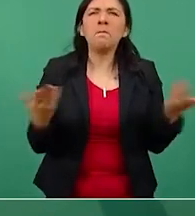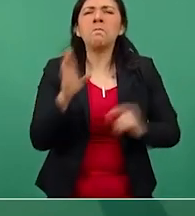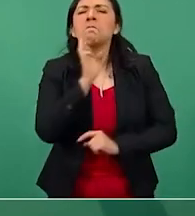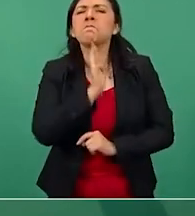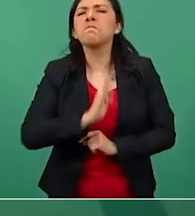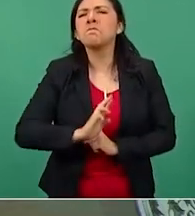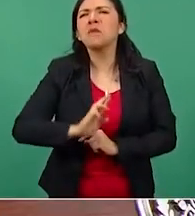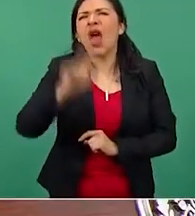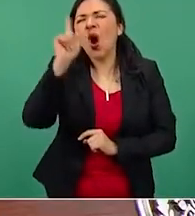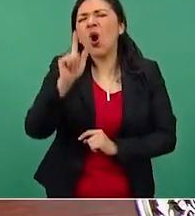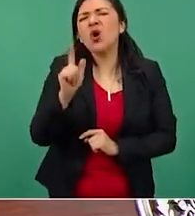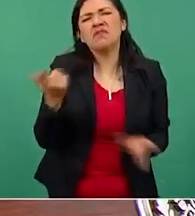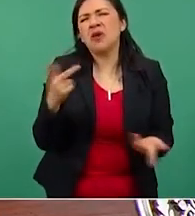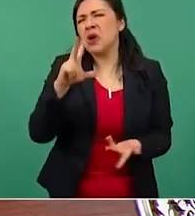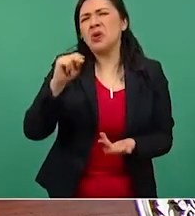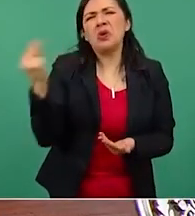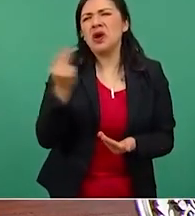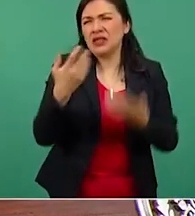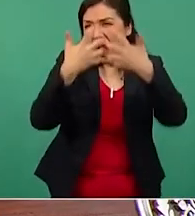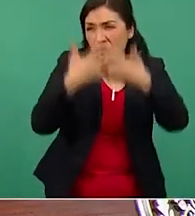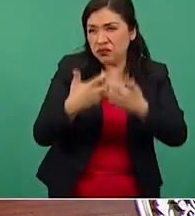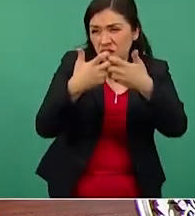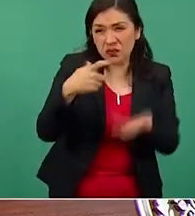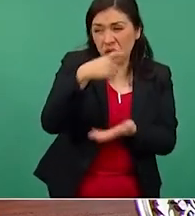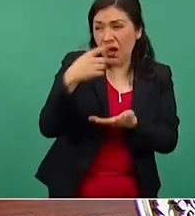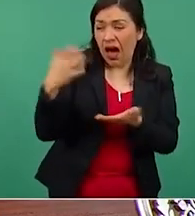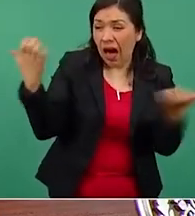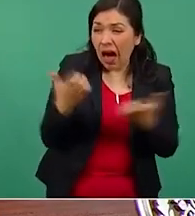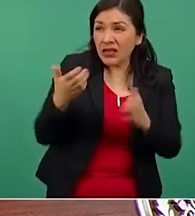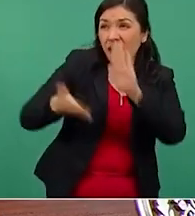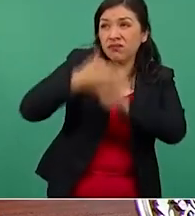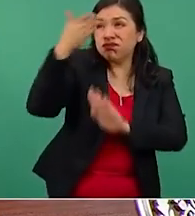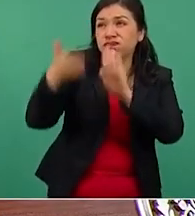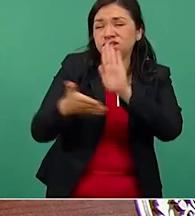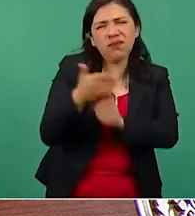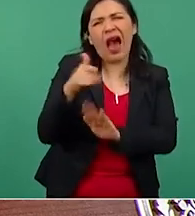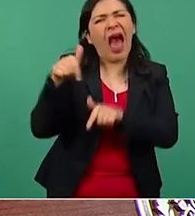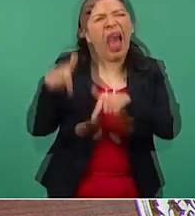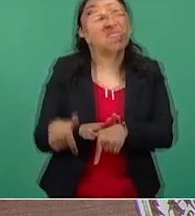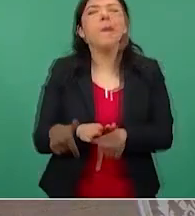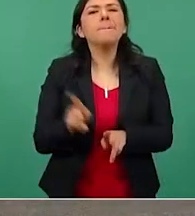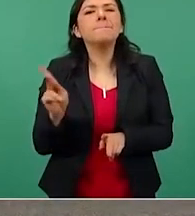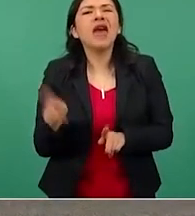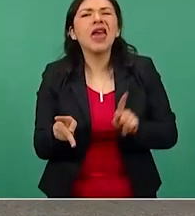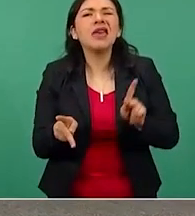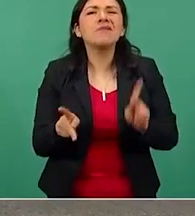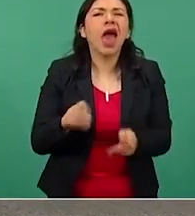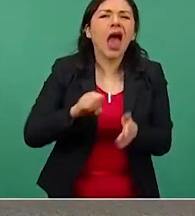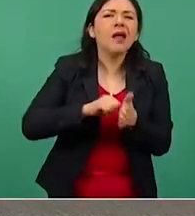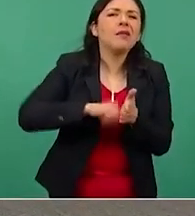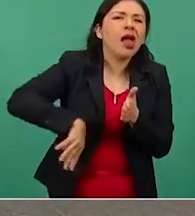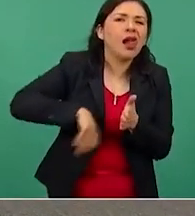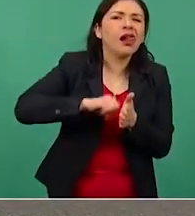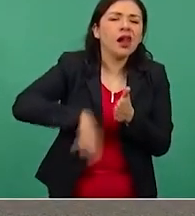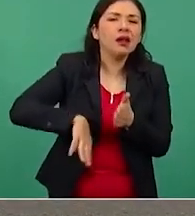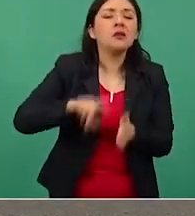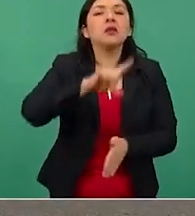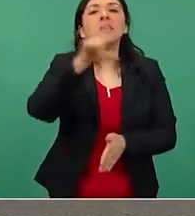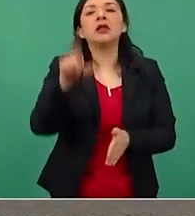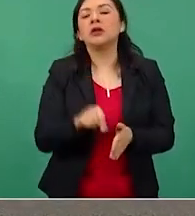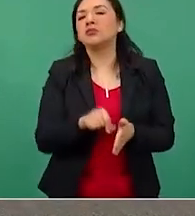comprar las gasolinas que producirlas aquí y se canceló,